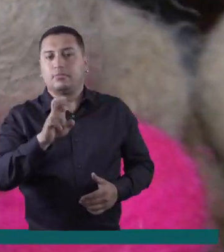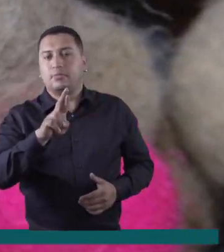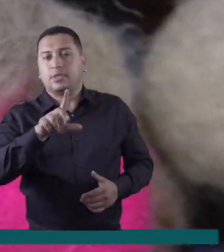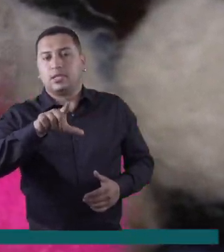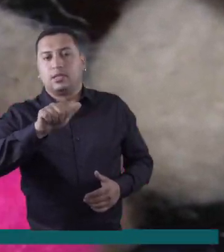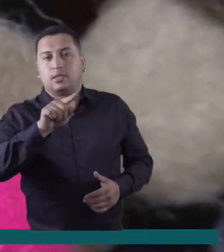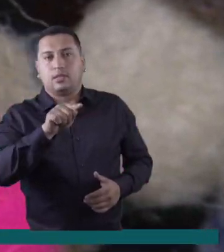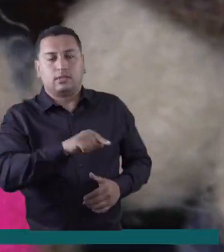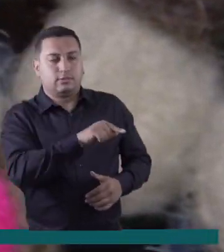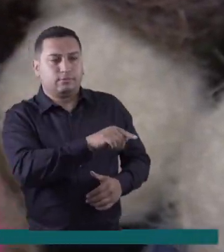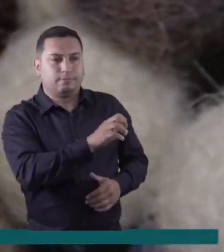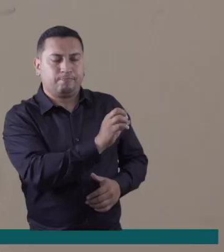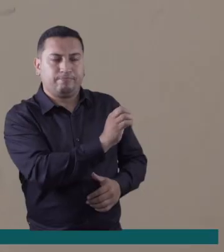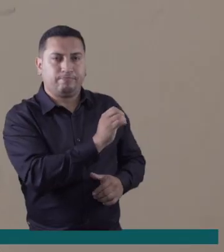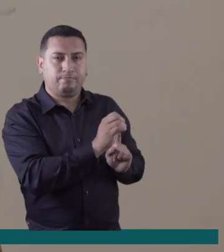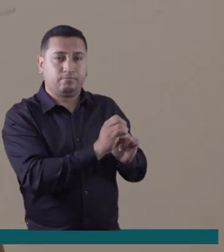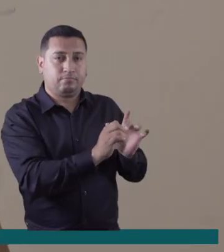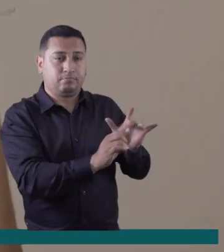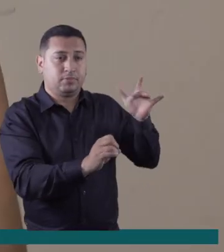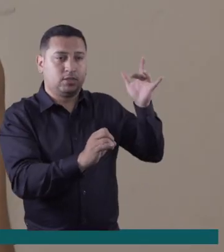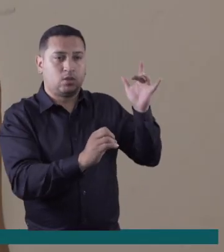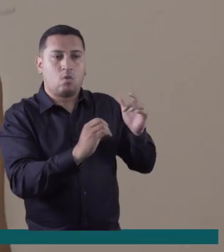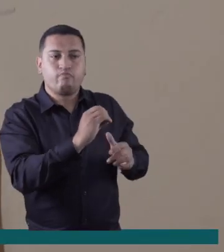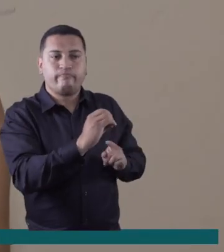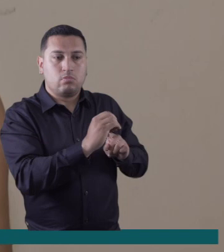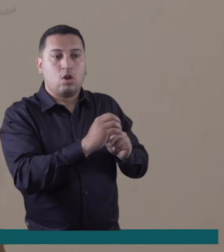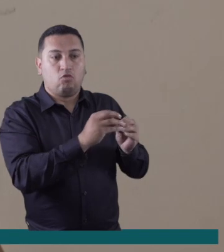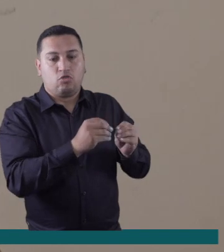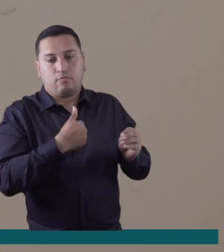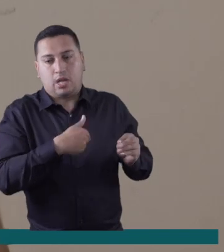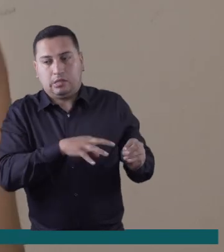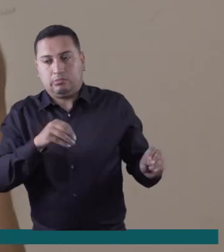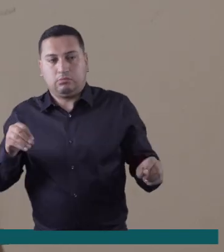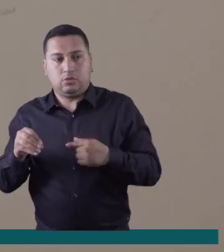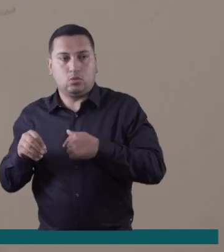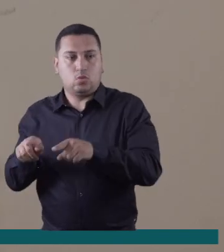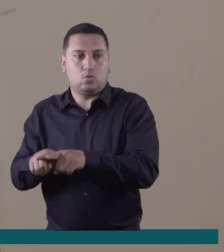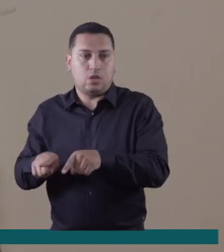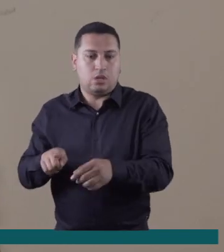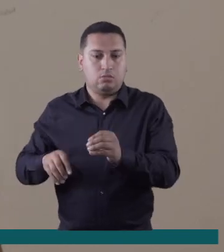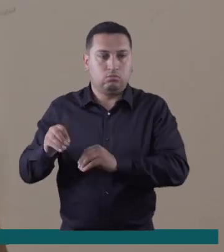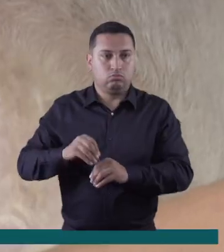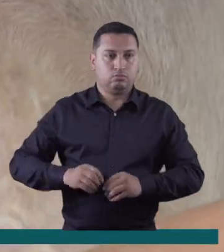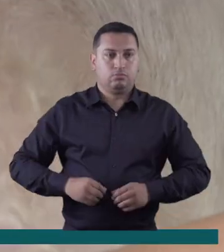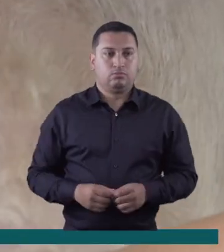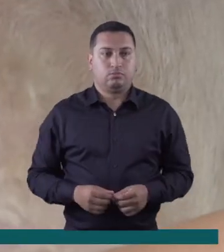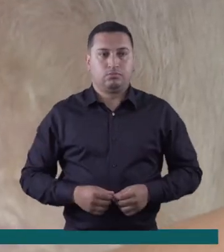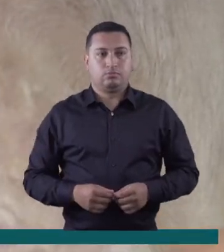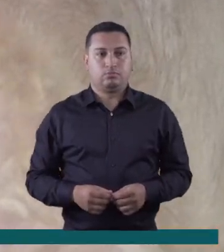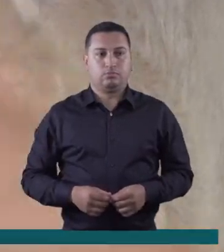las perlas y de las piedras preciosas. Y las piedras preciosas en joyería pues son redondas.